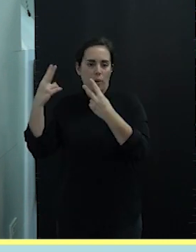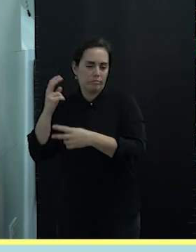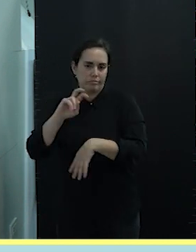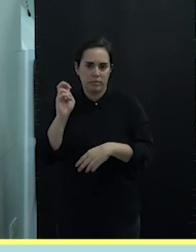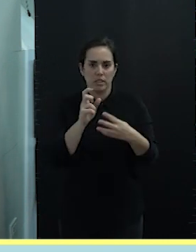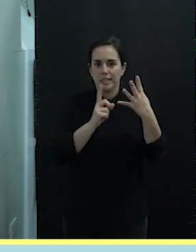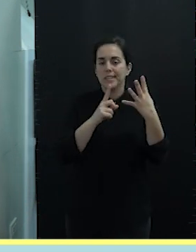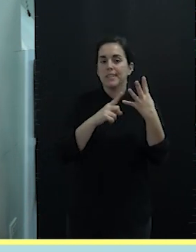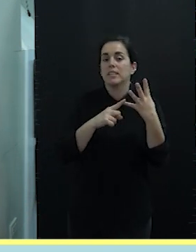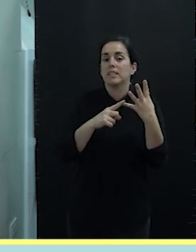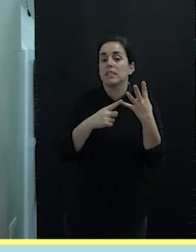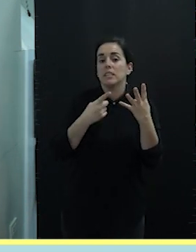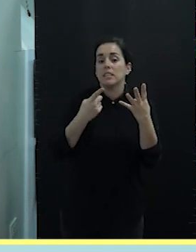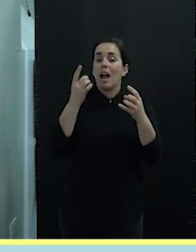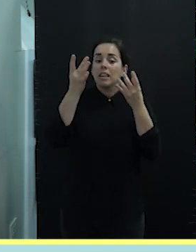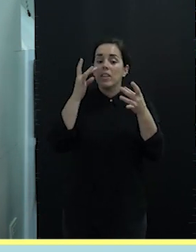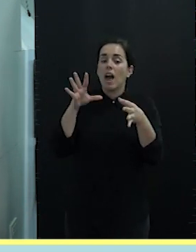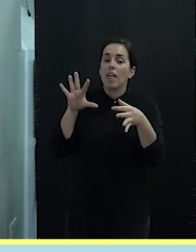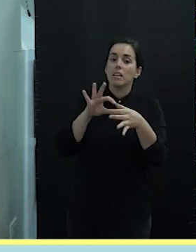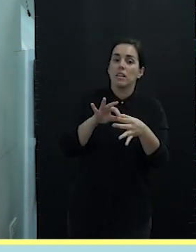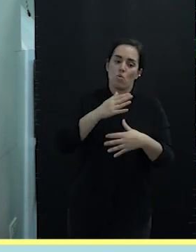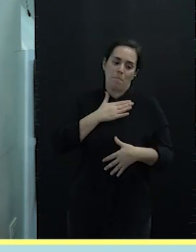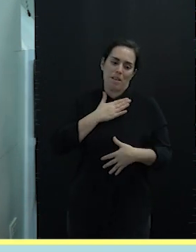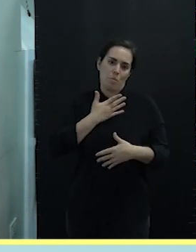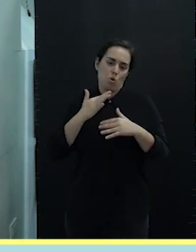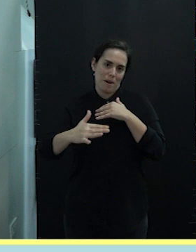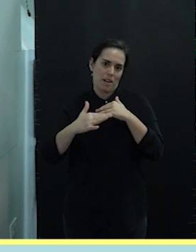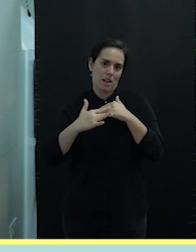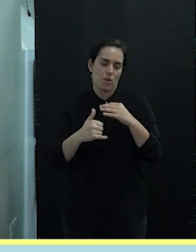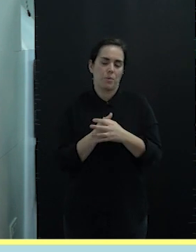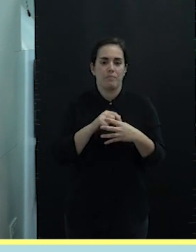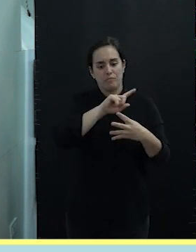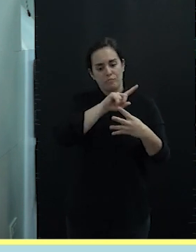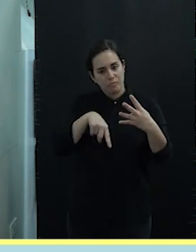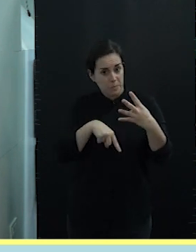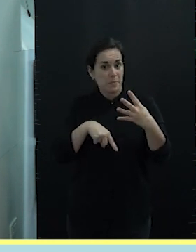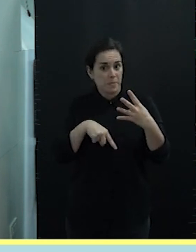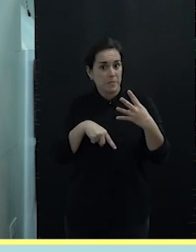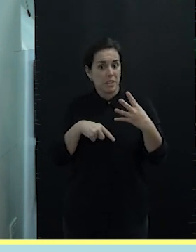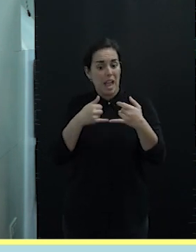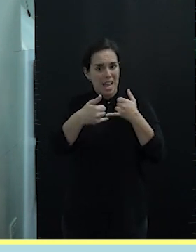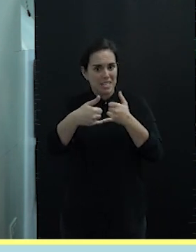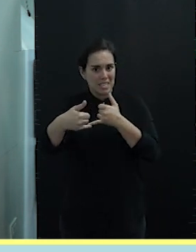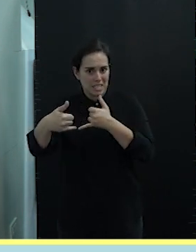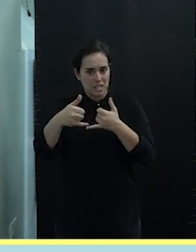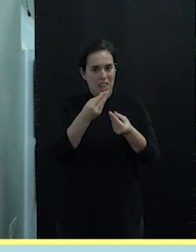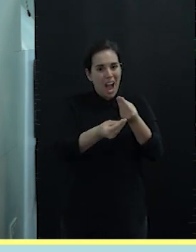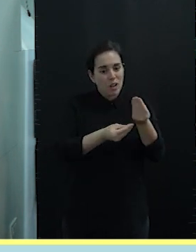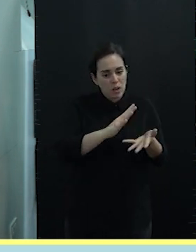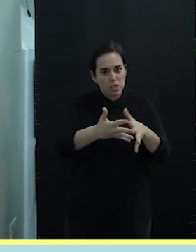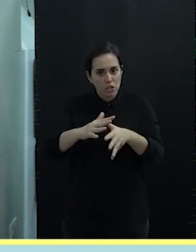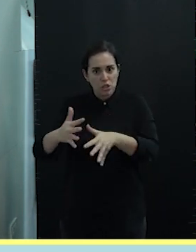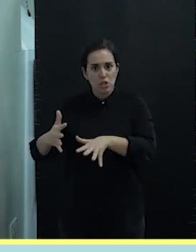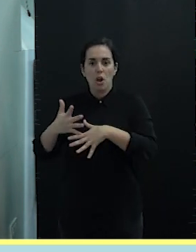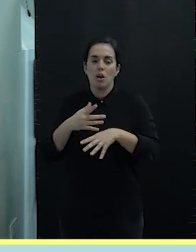eje de patrimonio marinero, actividades vinculadas a nuestro patrimonio marinero. A partir de estos ejes de actuación, se plantean unas